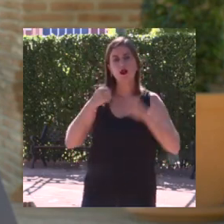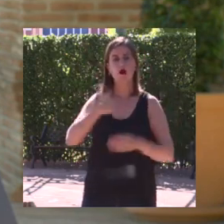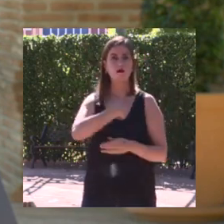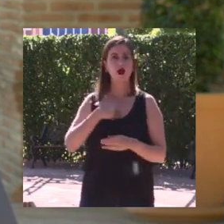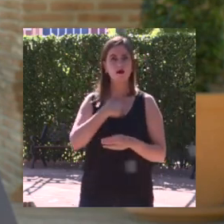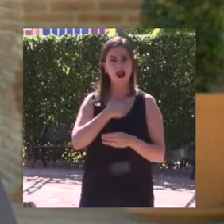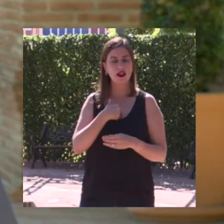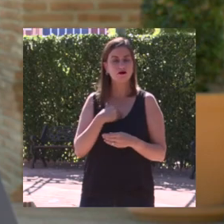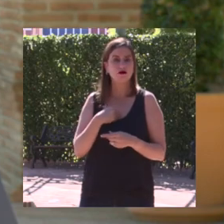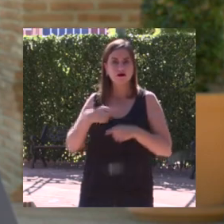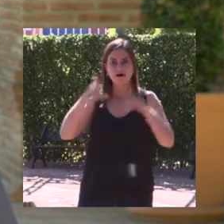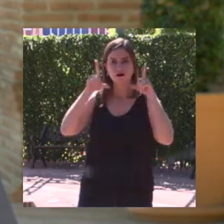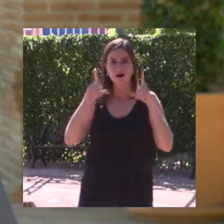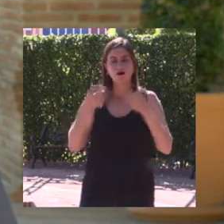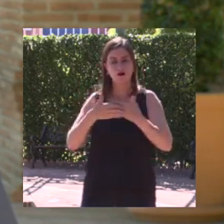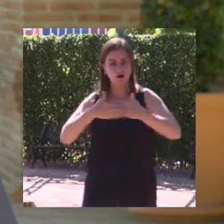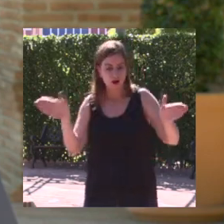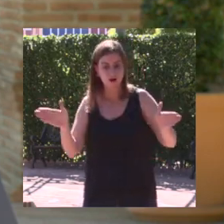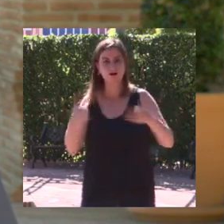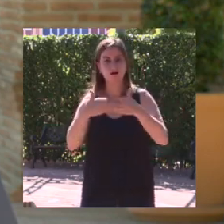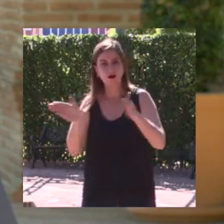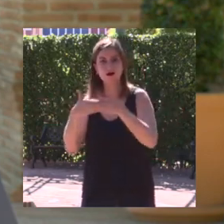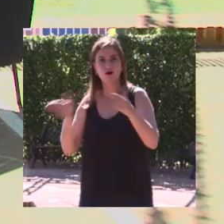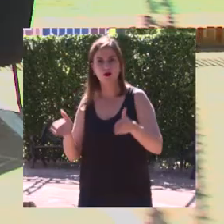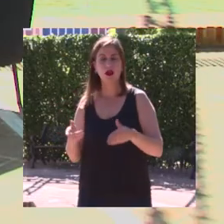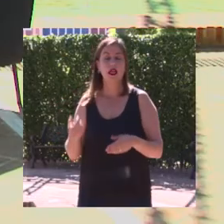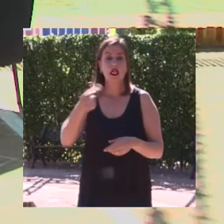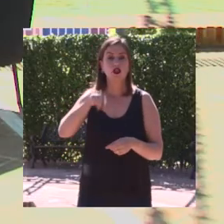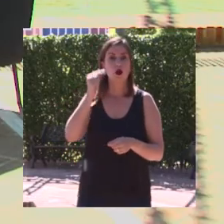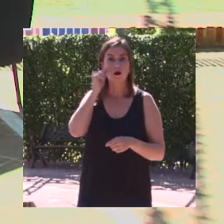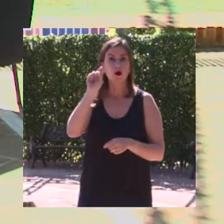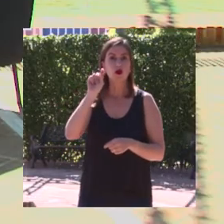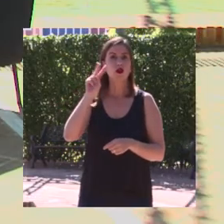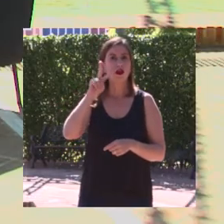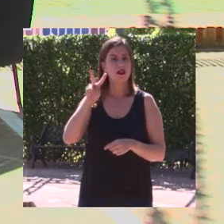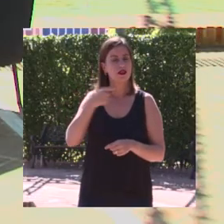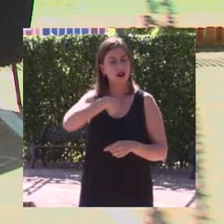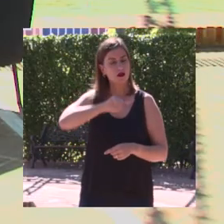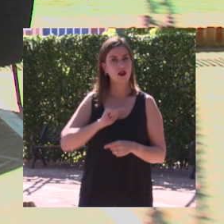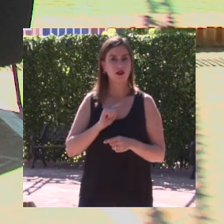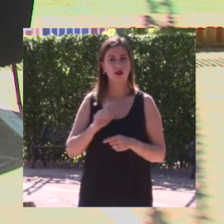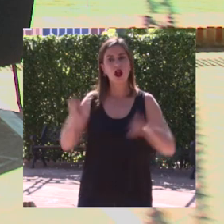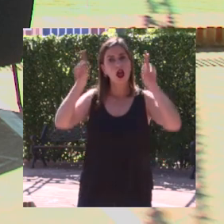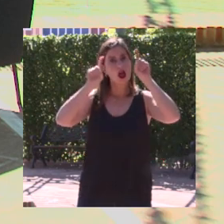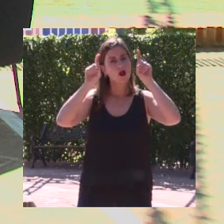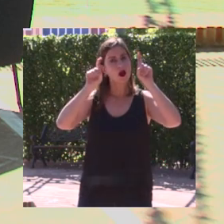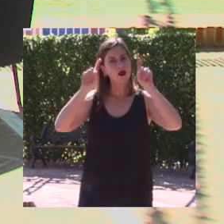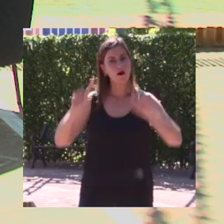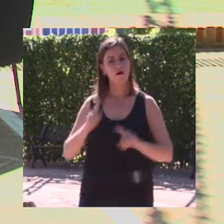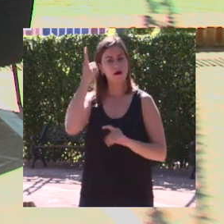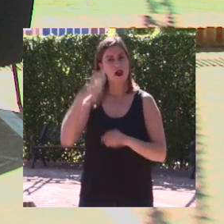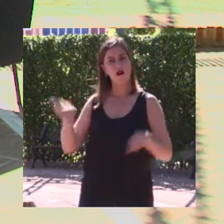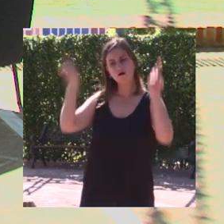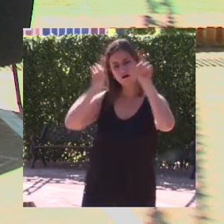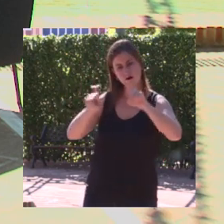estereotipos, que desde nuestro punto de vista necesariamente tienen que ser abordados desde el ámbito educativo en primera instancia, porque